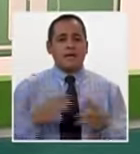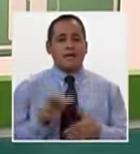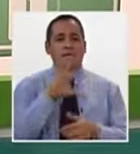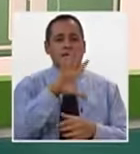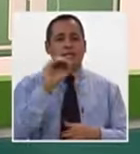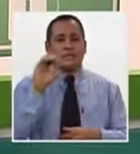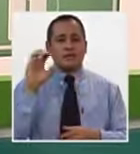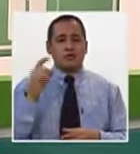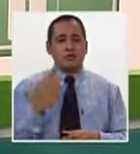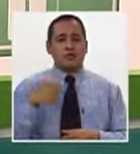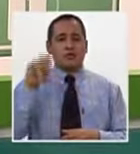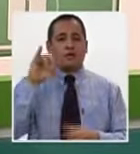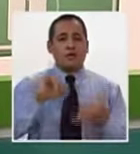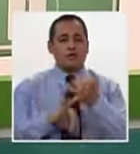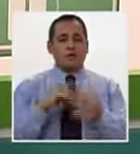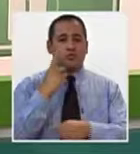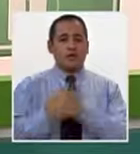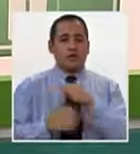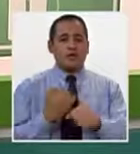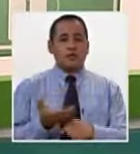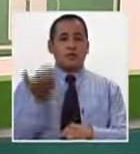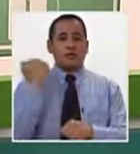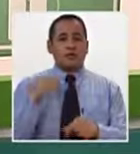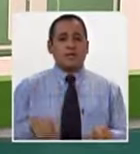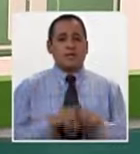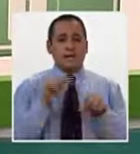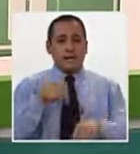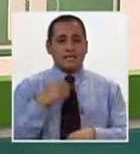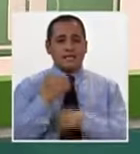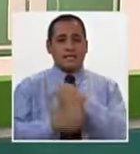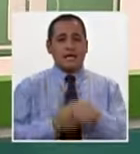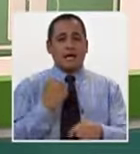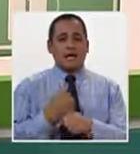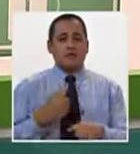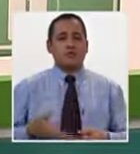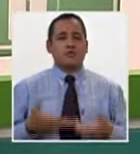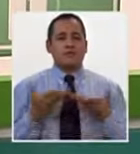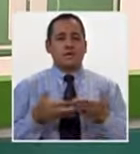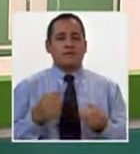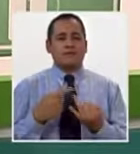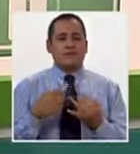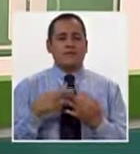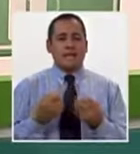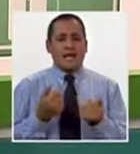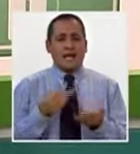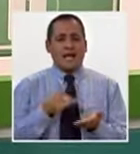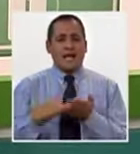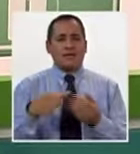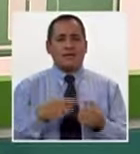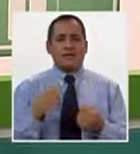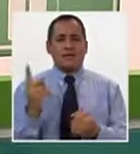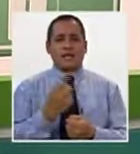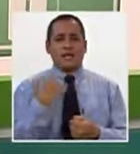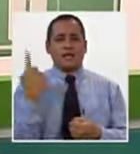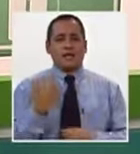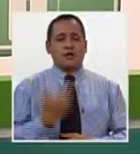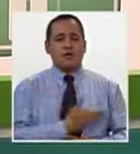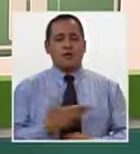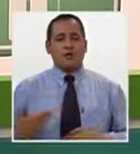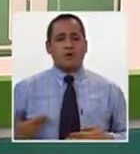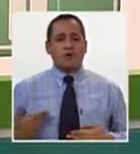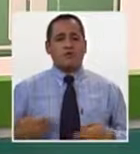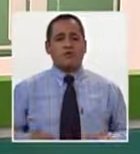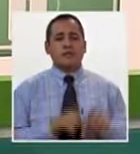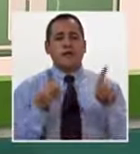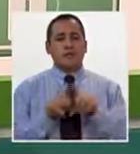500 millones de soles el año pasado, este año también disponibles de gasto en los sectores y en los niveles de gobierno,